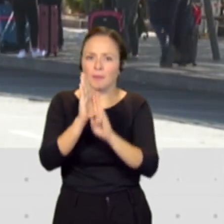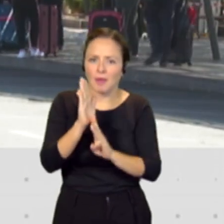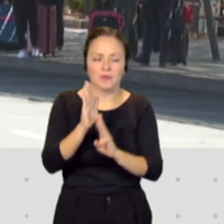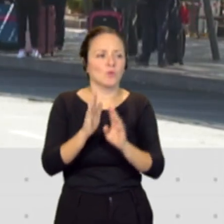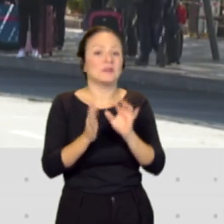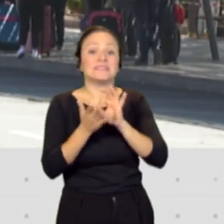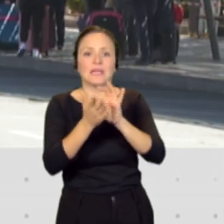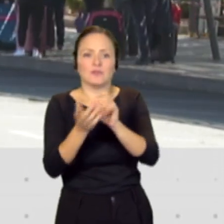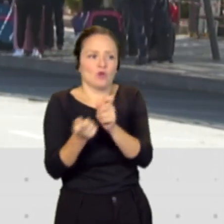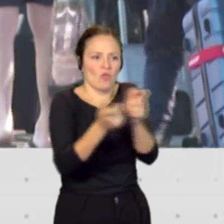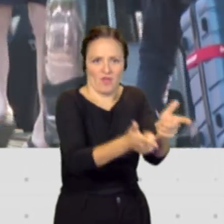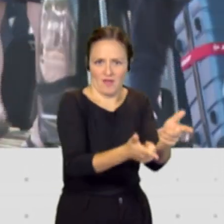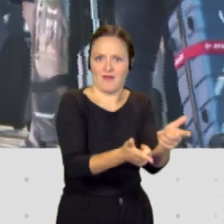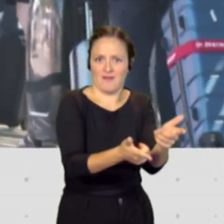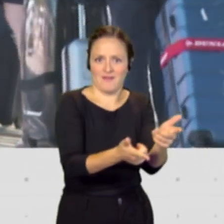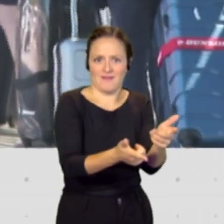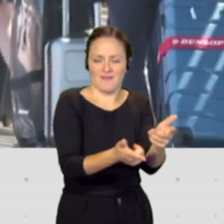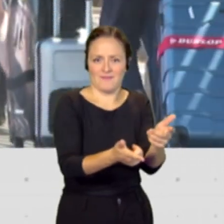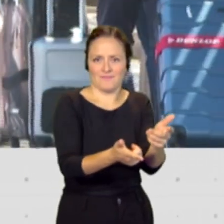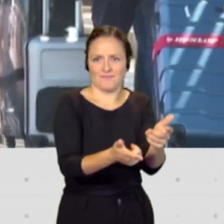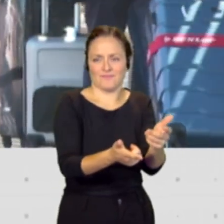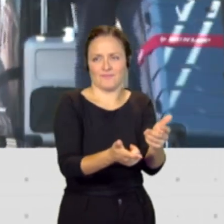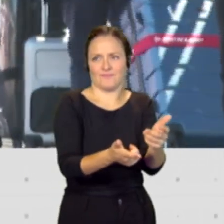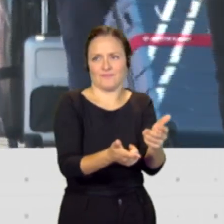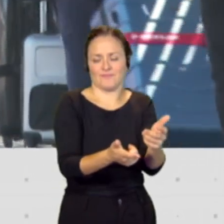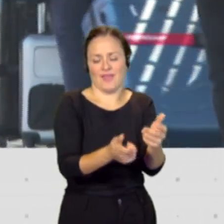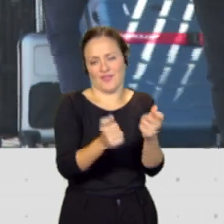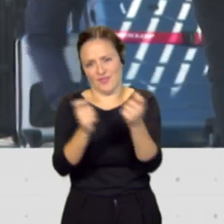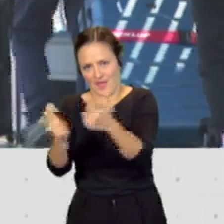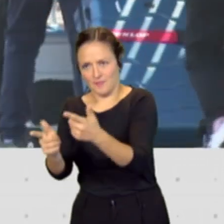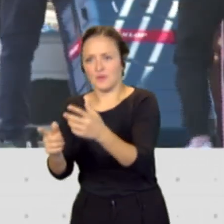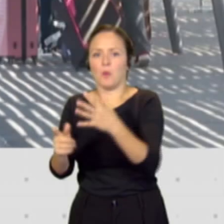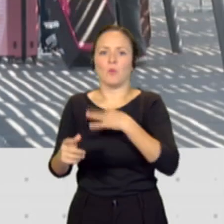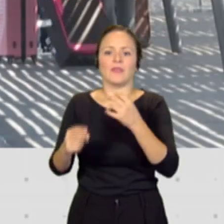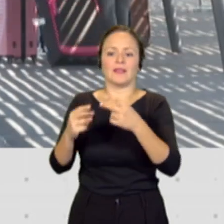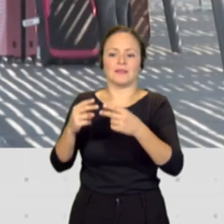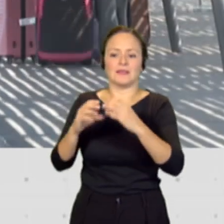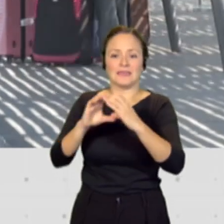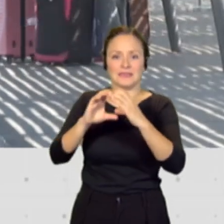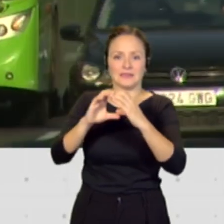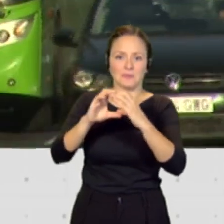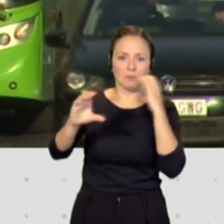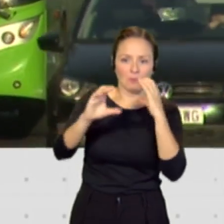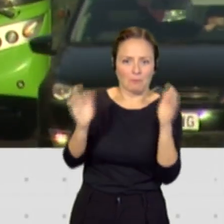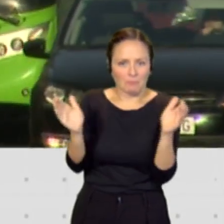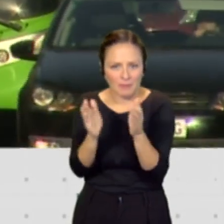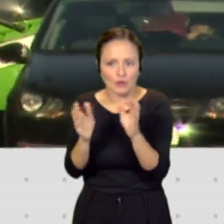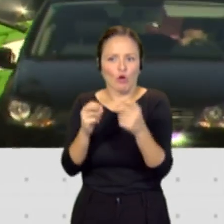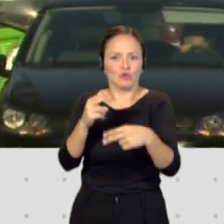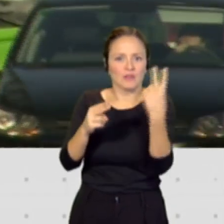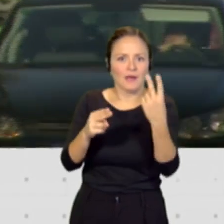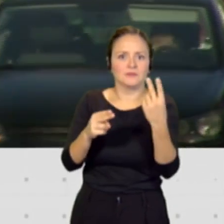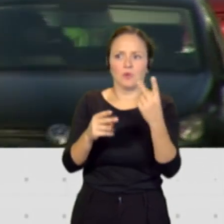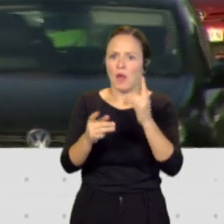se va a servir pues bien con taxis o con microbuses que acerquen desde su vivienda o bien al sistema